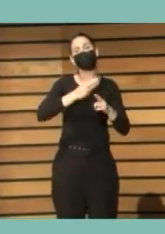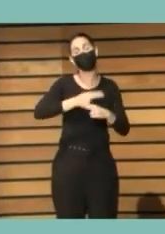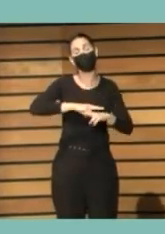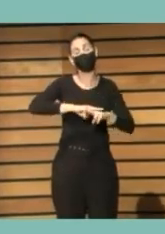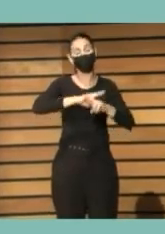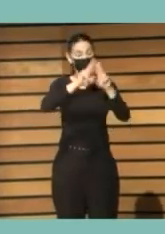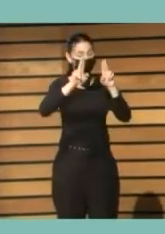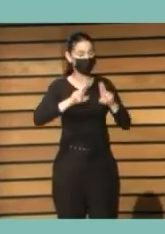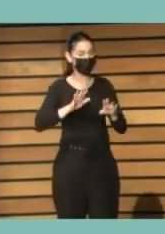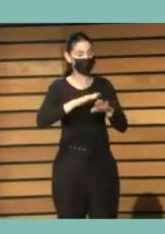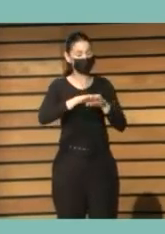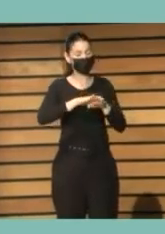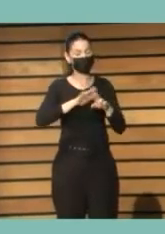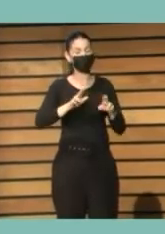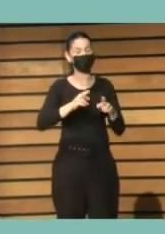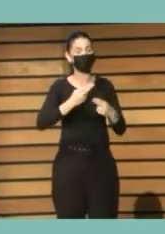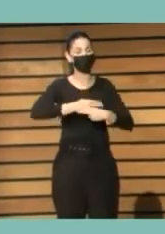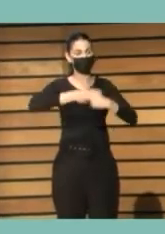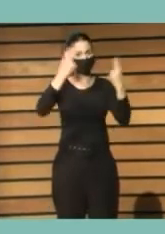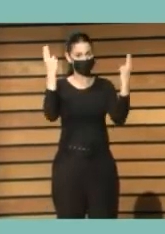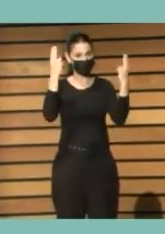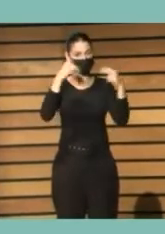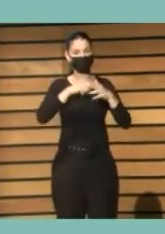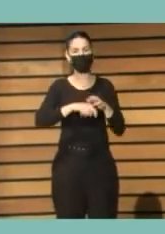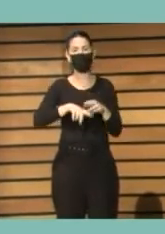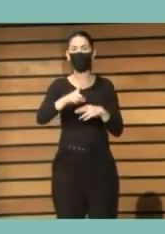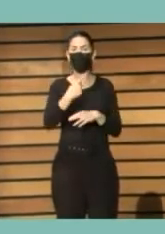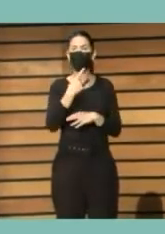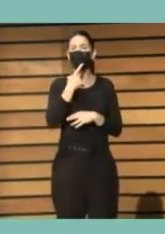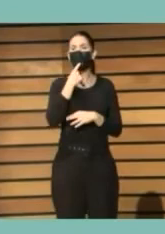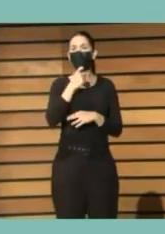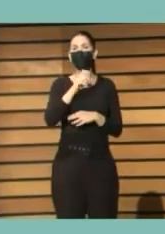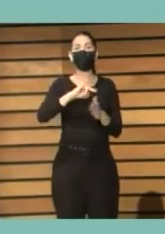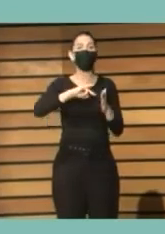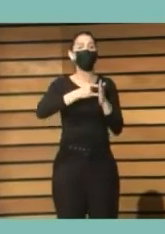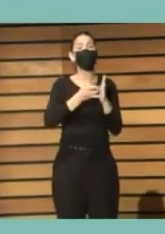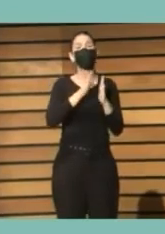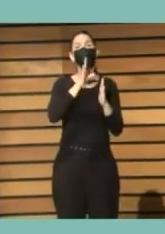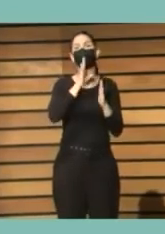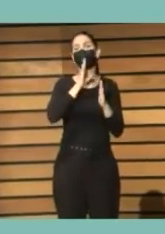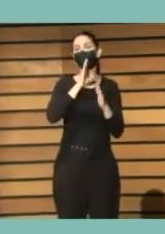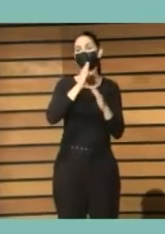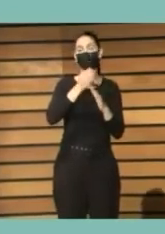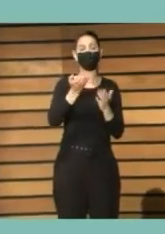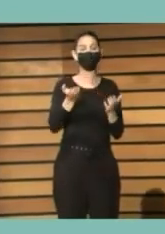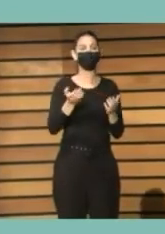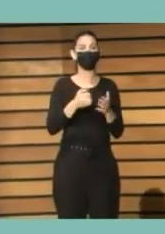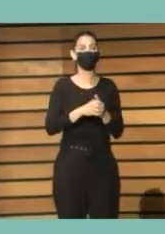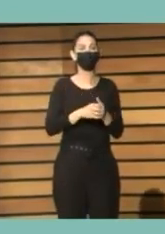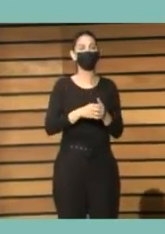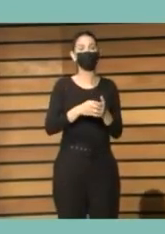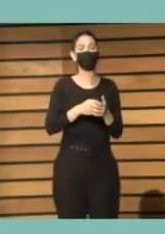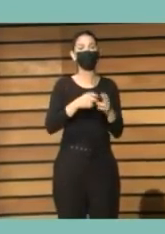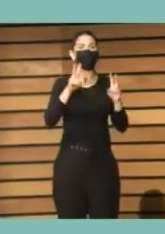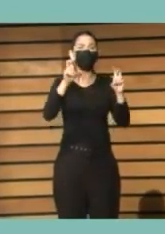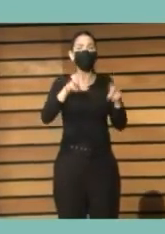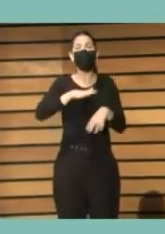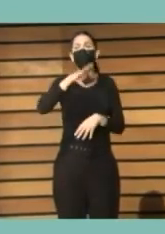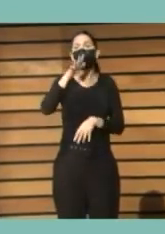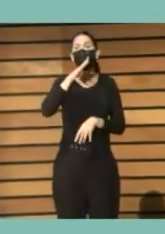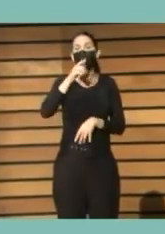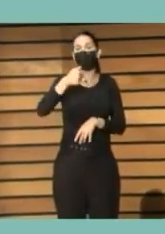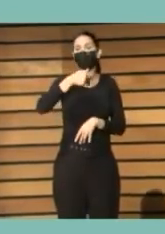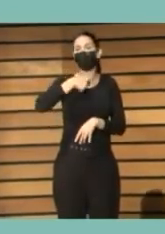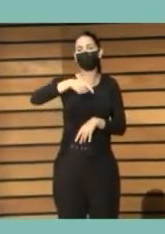nos cuesta y esta mañana con el proyecto IRIS Feli lanzaba el guante de por qué no estamos